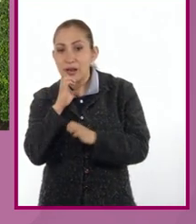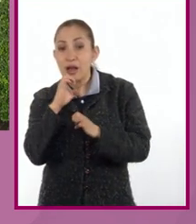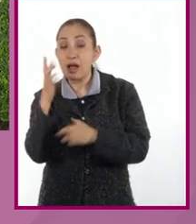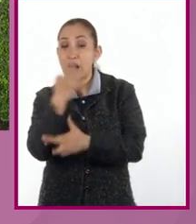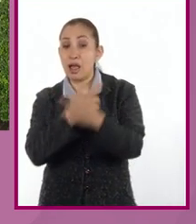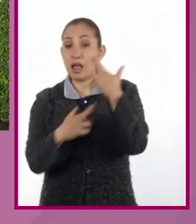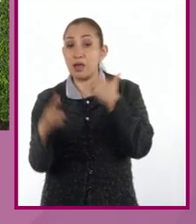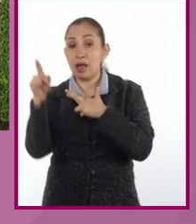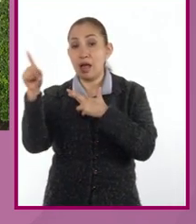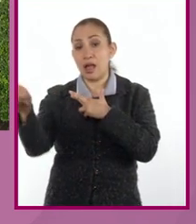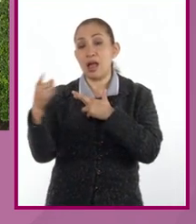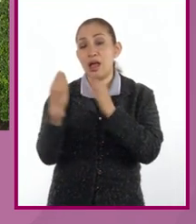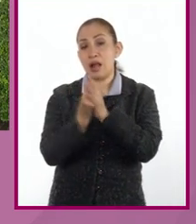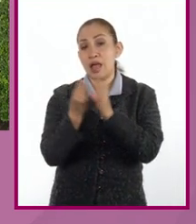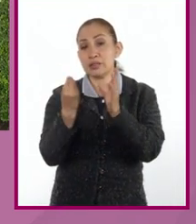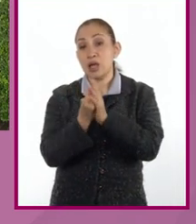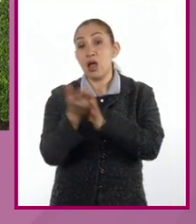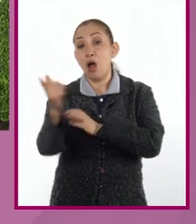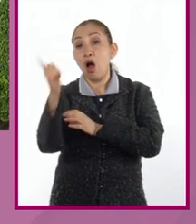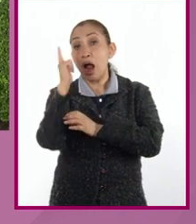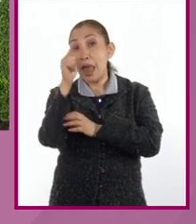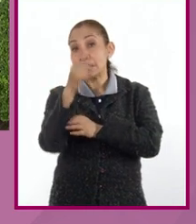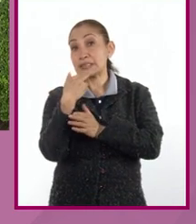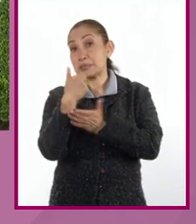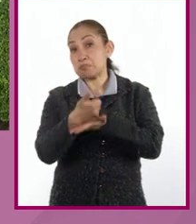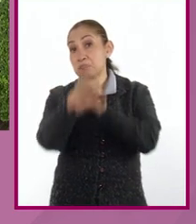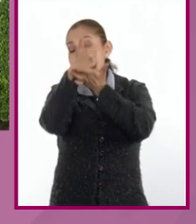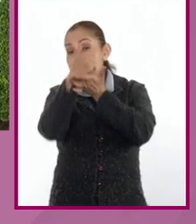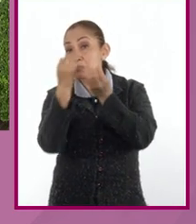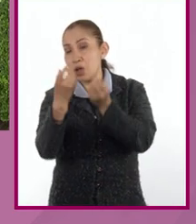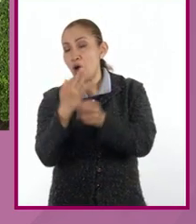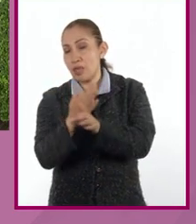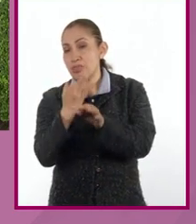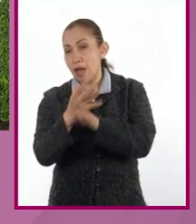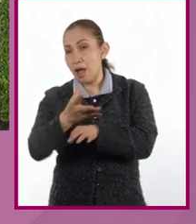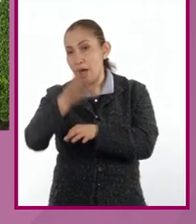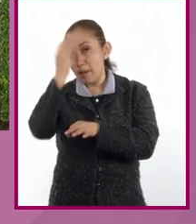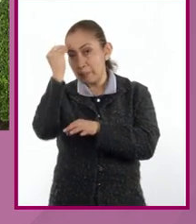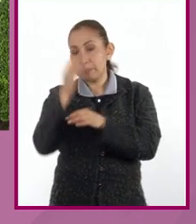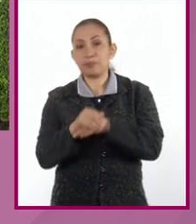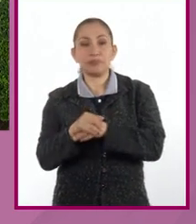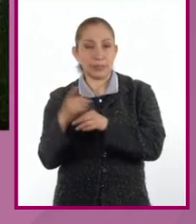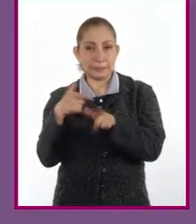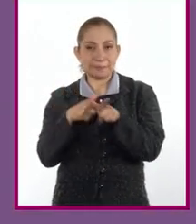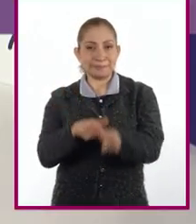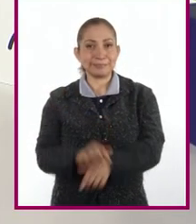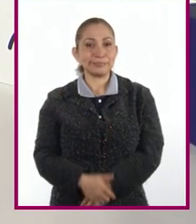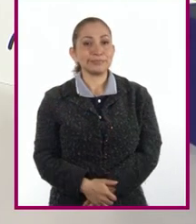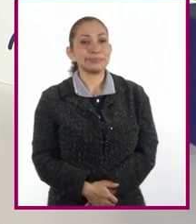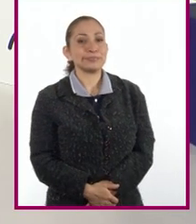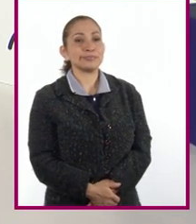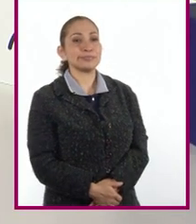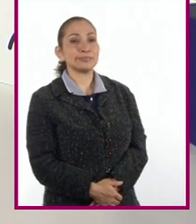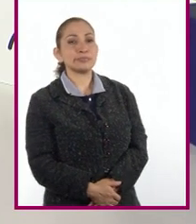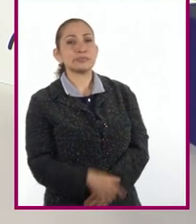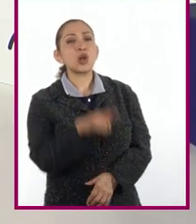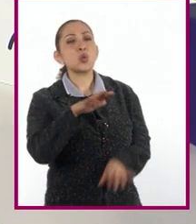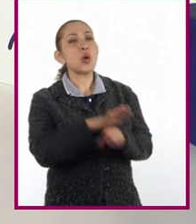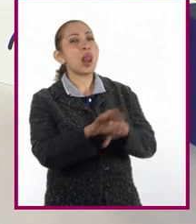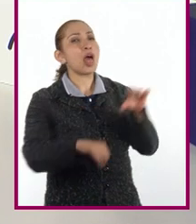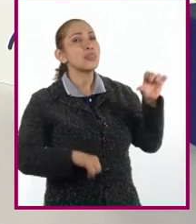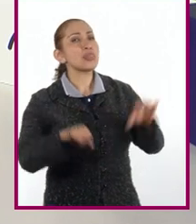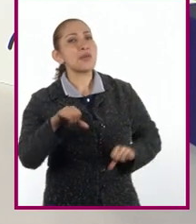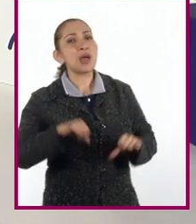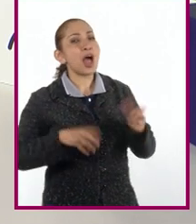Regresamos a la sesión. Espero que les haya servido mucho lo que acabamos de aprender hoy y continuamos. ¿Qué actividad